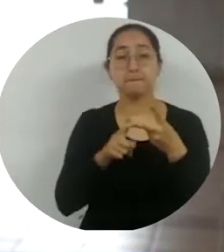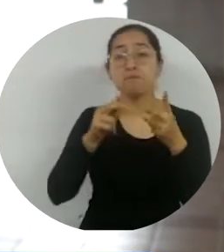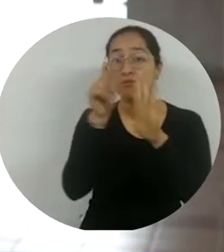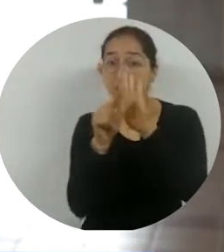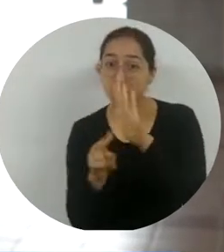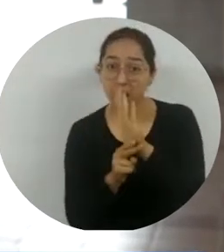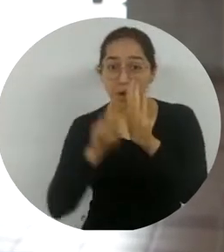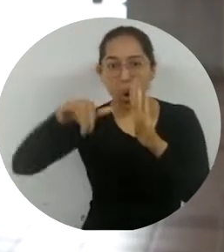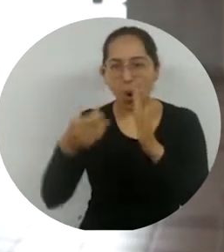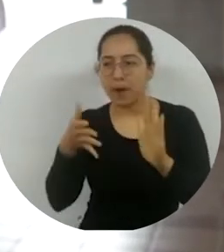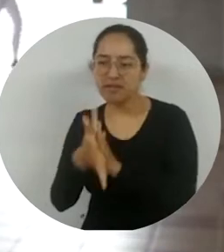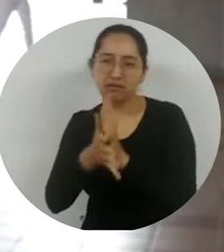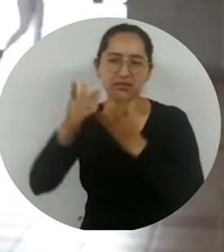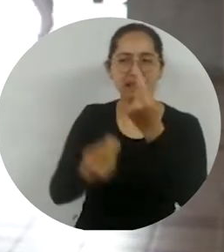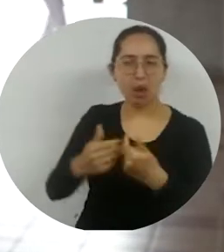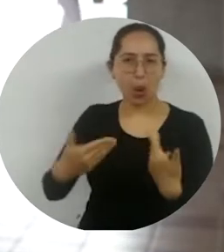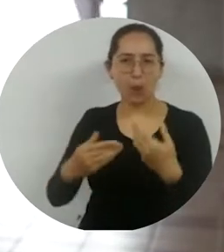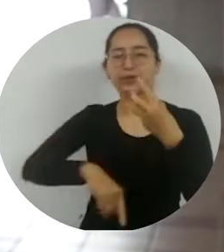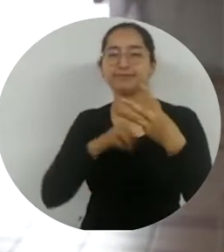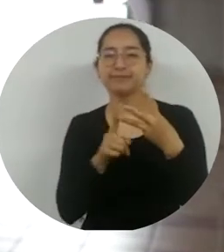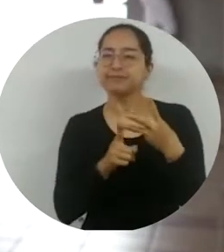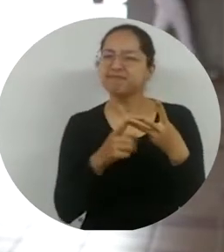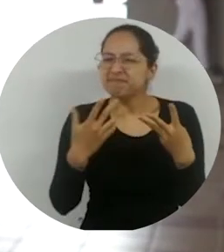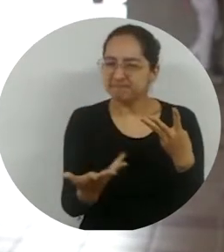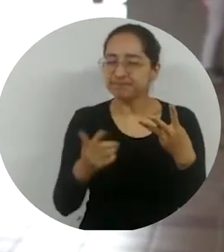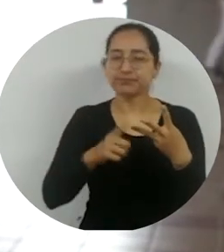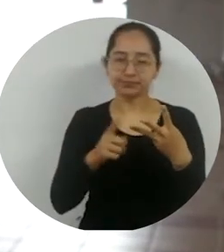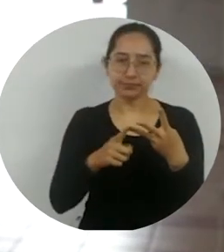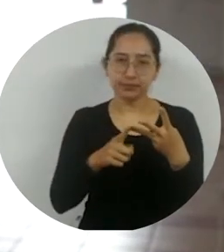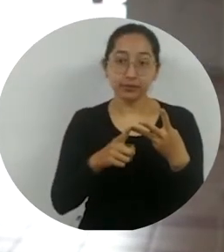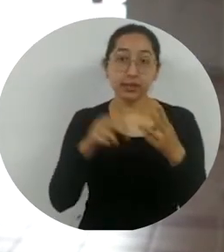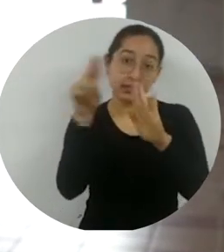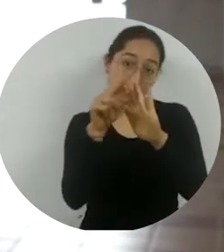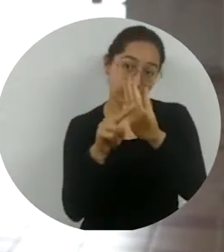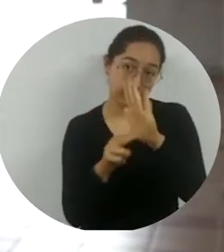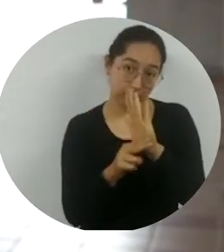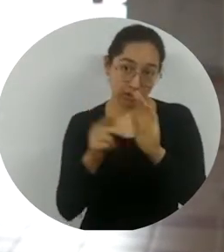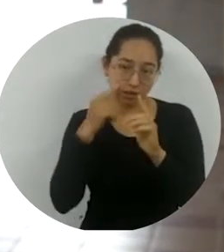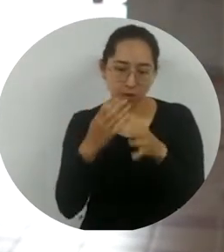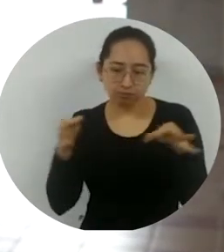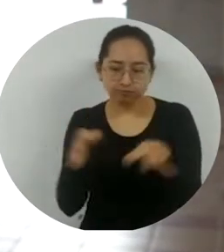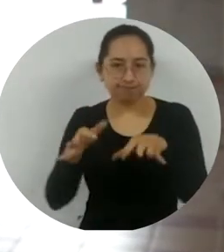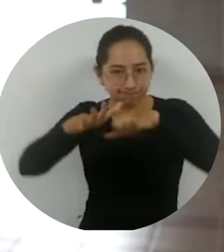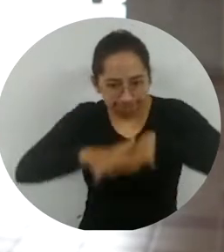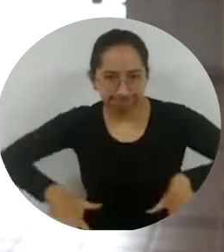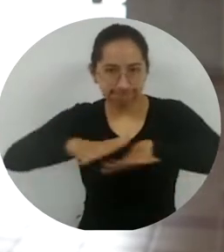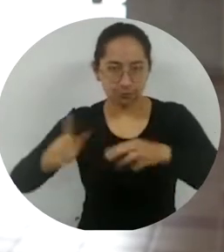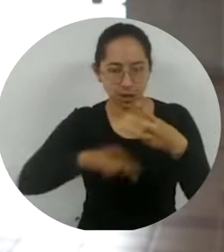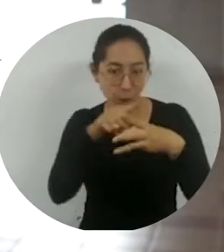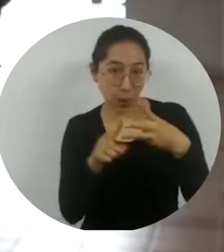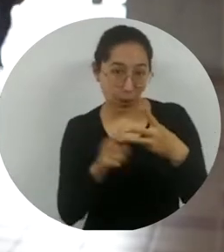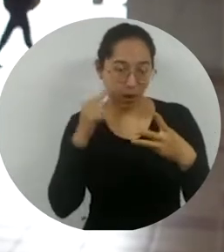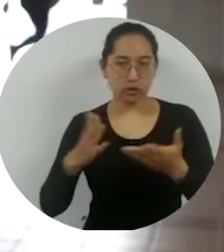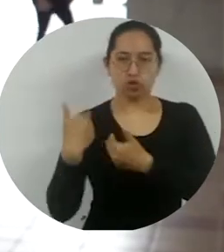ver con las normas de información financiera. Y el tercero tiene que ver con las normas de aseguramiento. Entonces, ¿cuál es